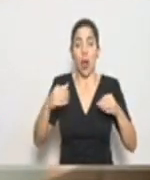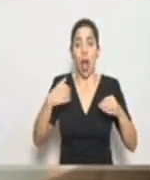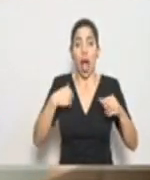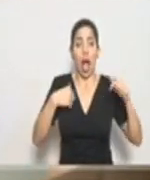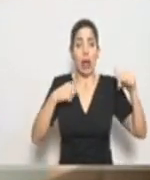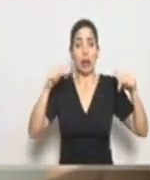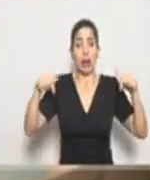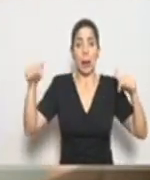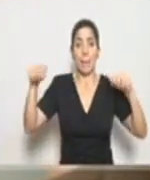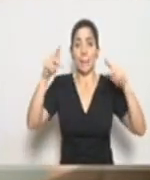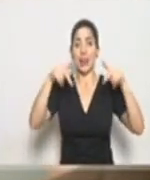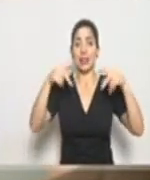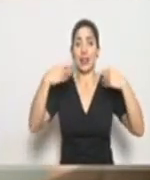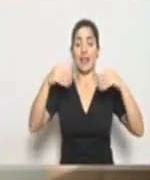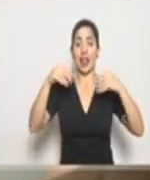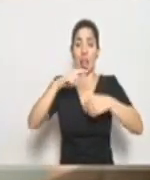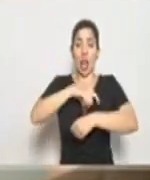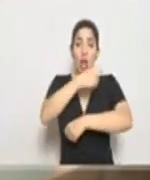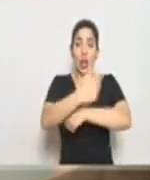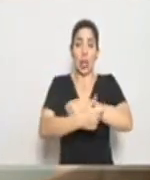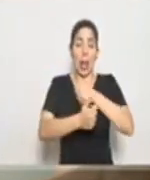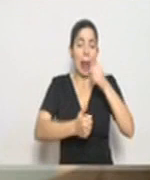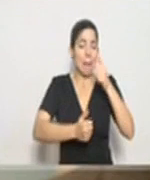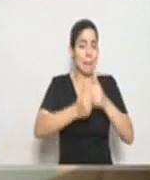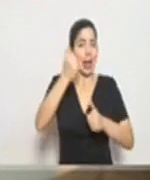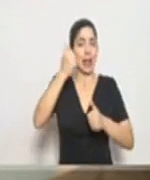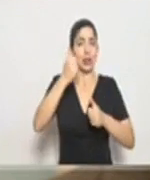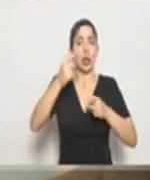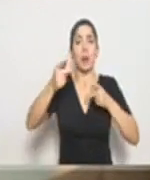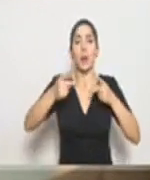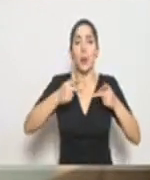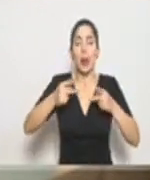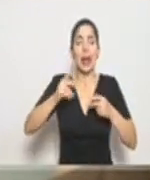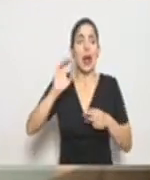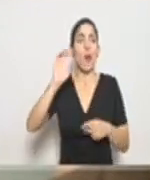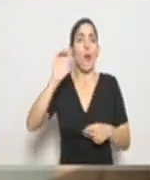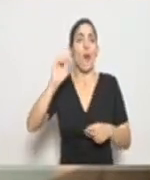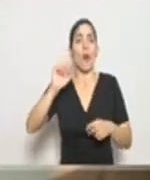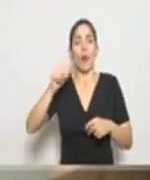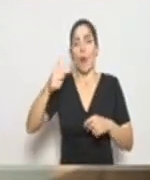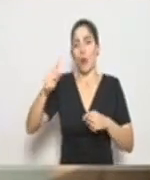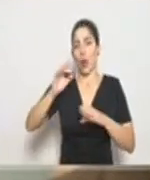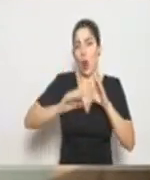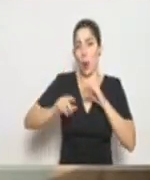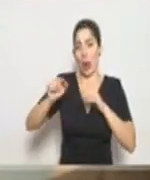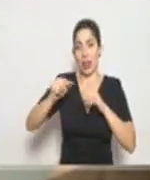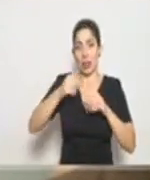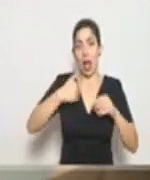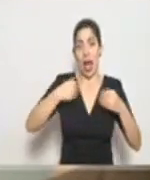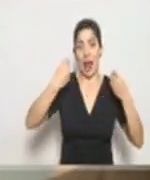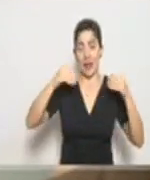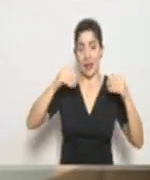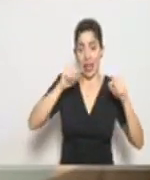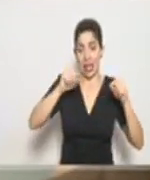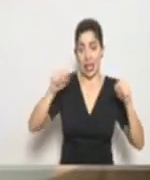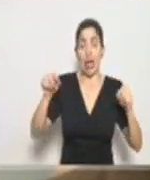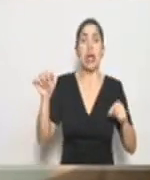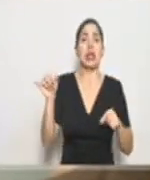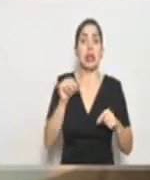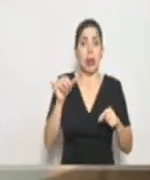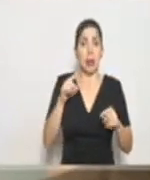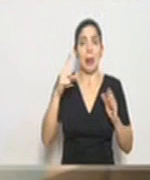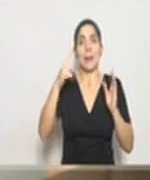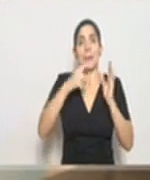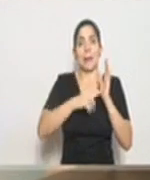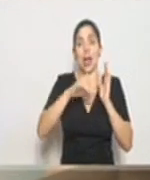vendiendo lotería, la mayoría de ellos, gran cantidad de ellos son pulperías o algunas otras actividades comerciales, que también son 1